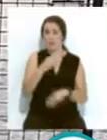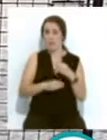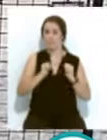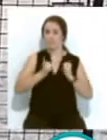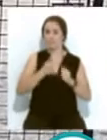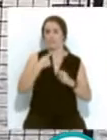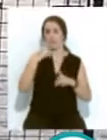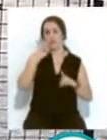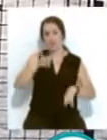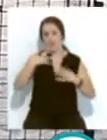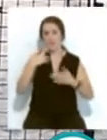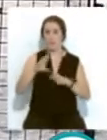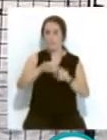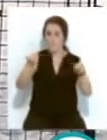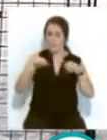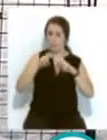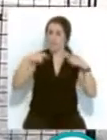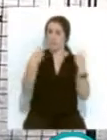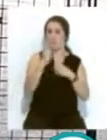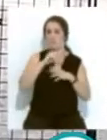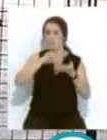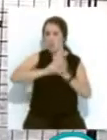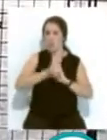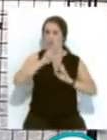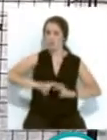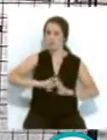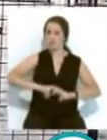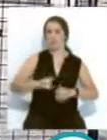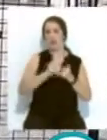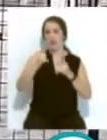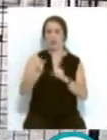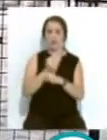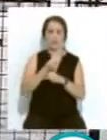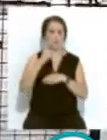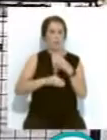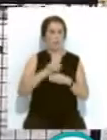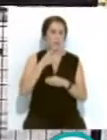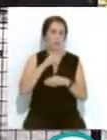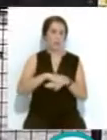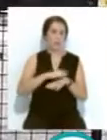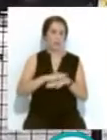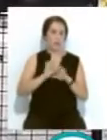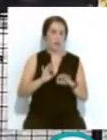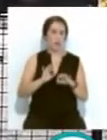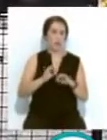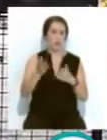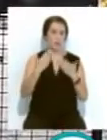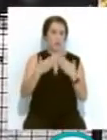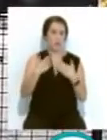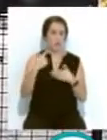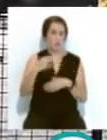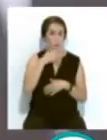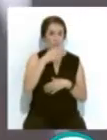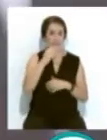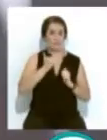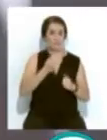iniciativas como mesas redondas... ...presentación de proyectos de investigación, líneas de trabajo y retos planteados... ...así como los diálogos de las tardes